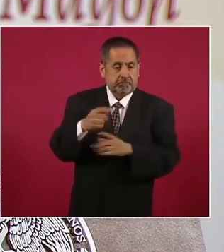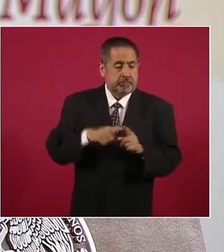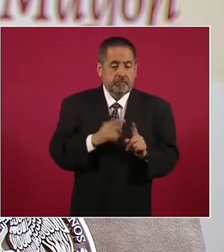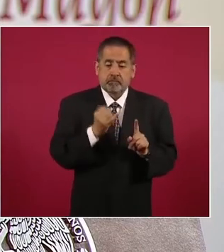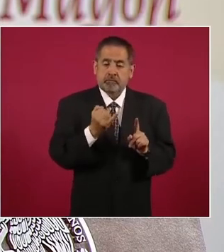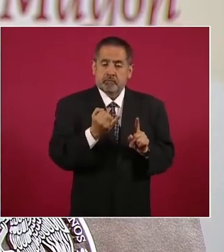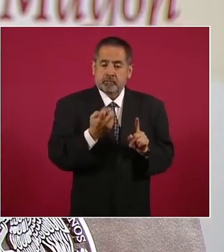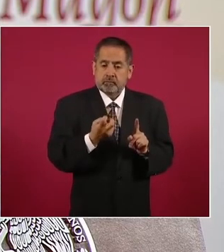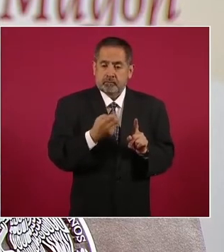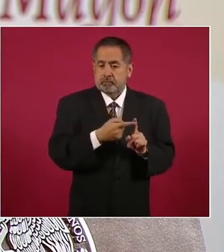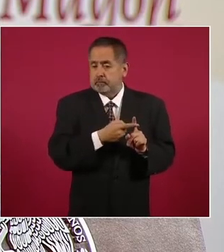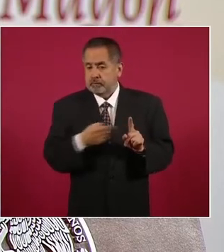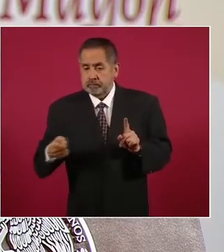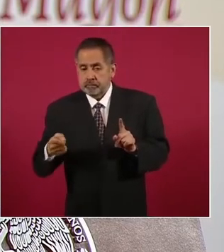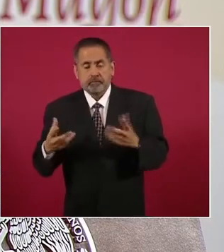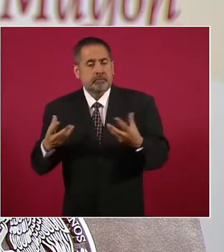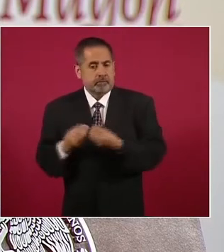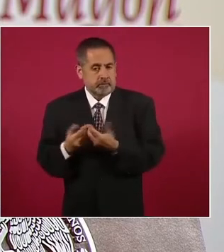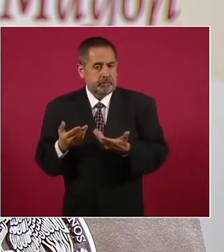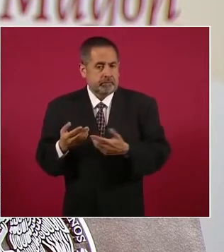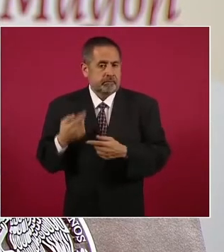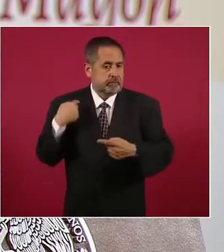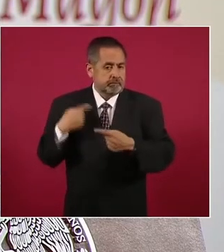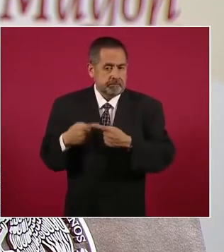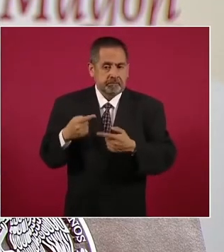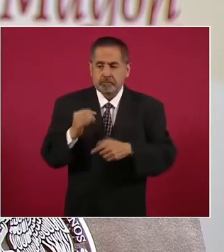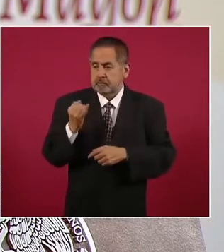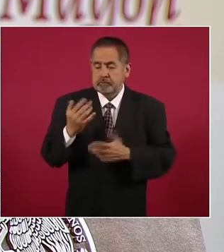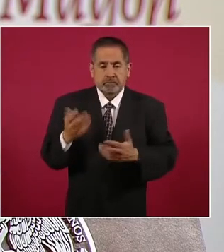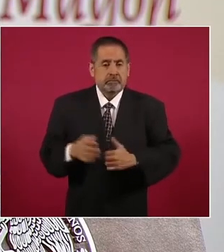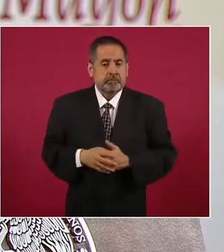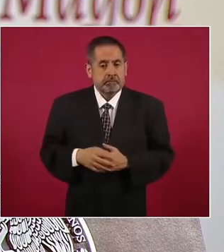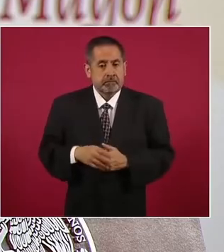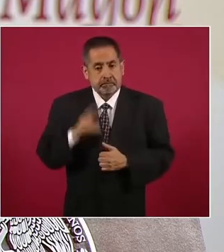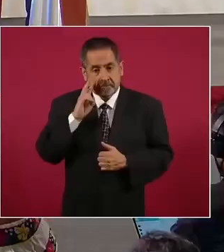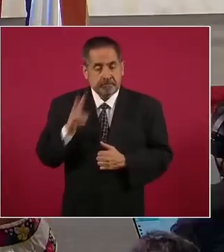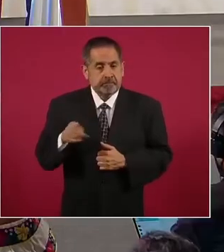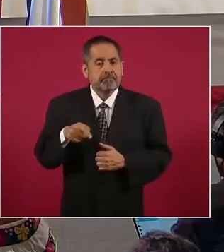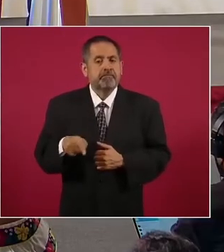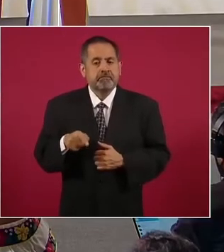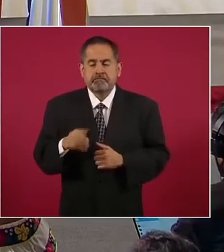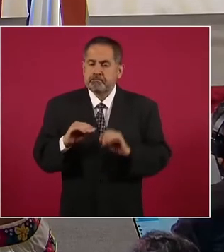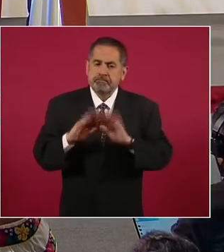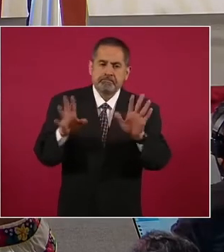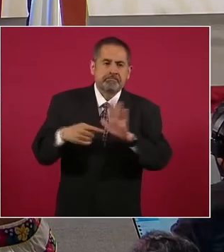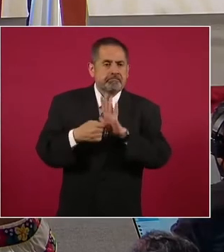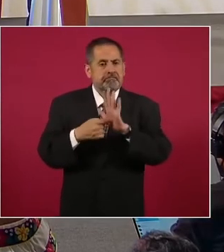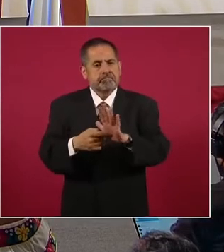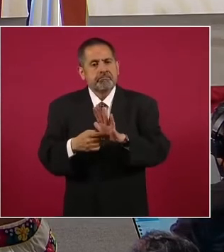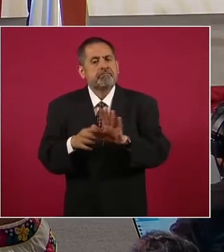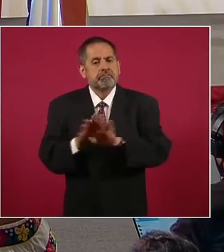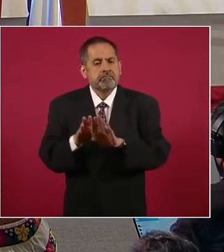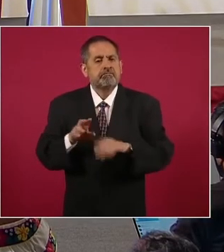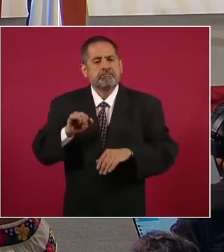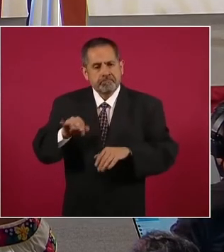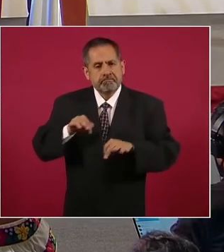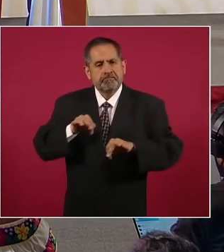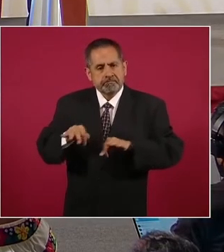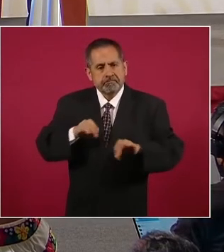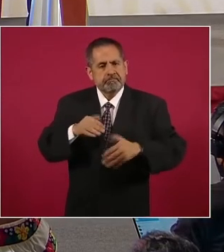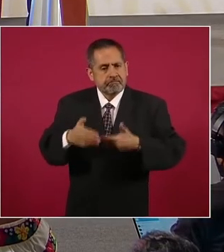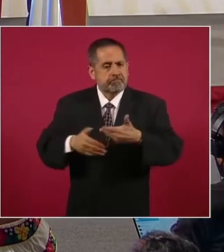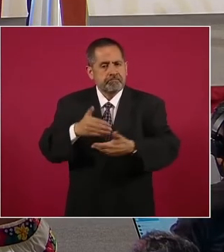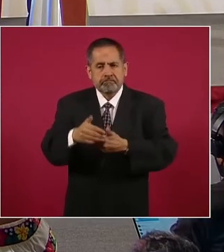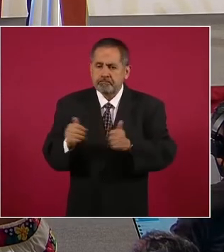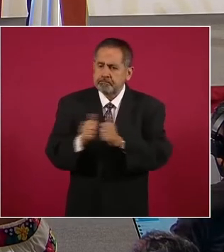junio de este año al día de hoy. Como ven, este es un claro ejemplo de que se está trabajando de manera